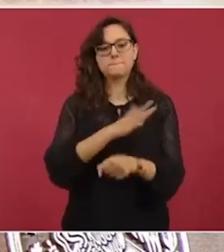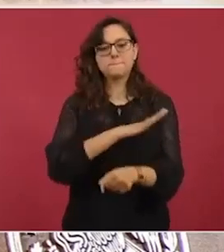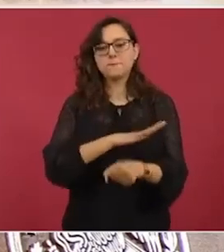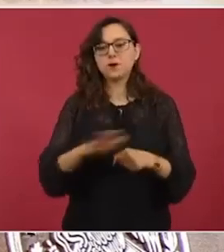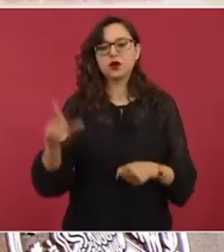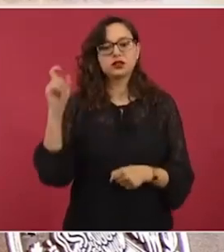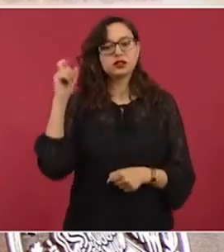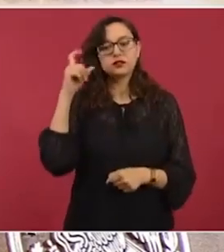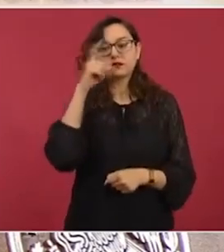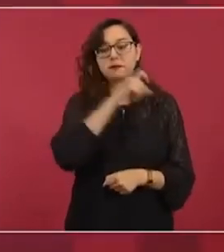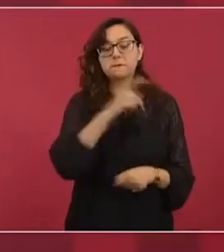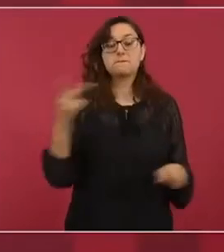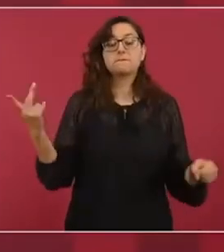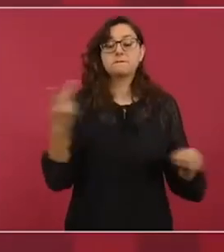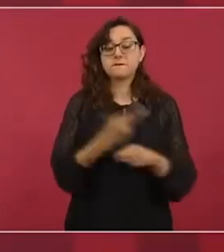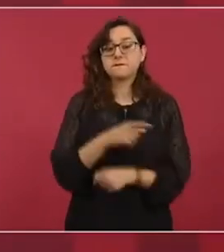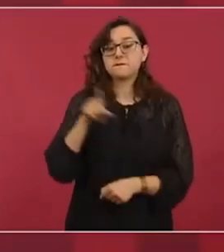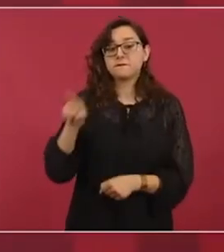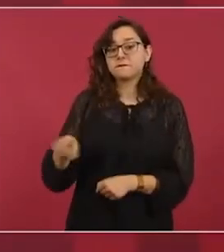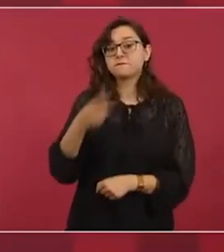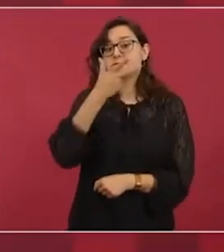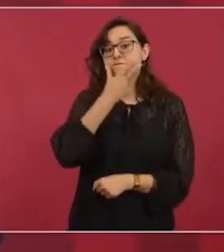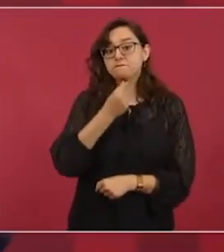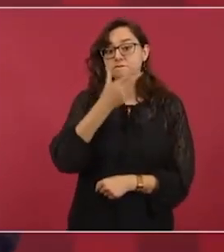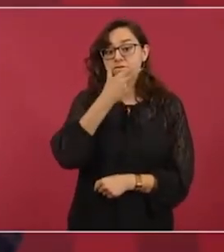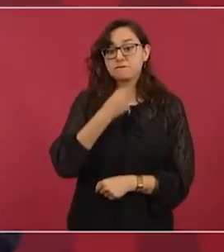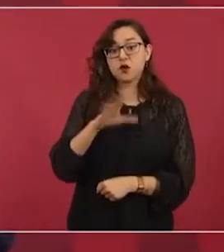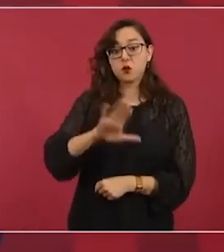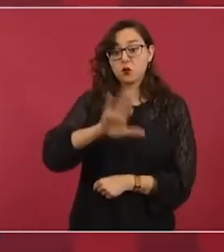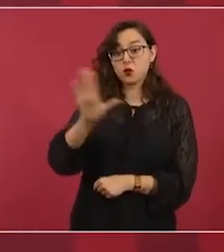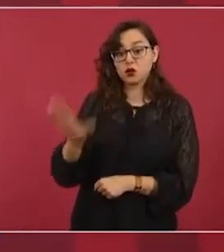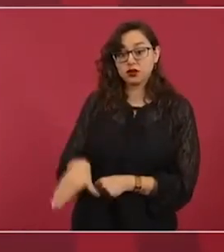falleció Mitterrand, gran presidente,